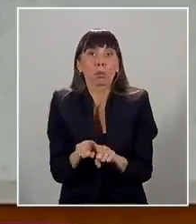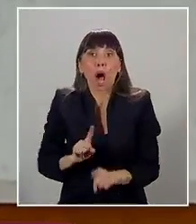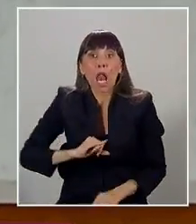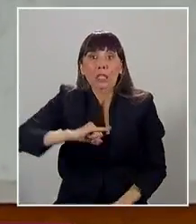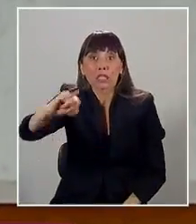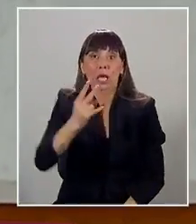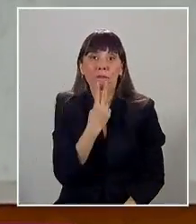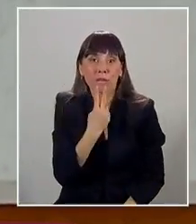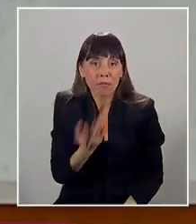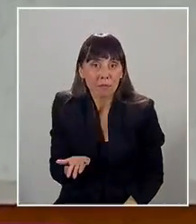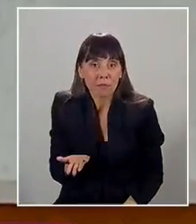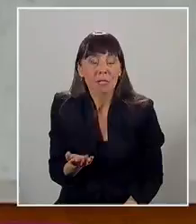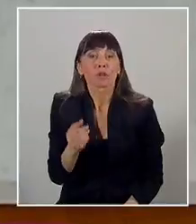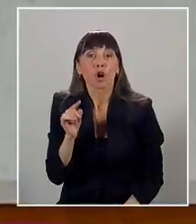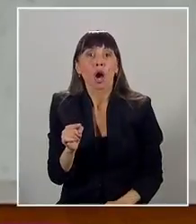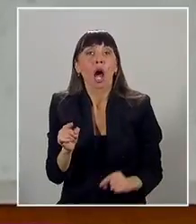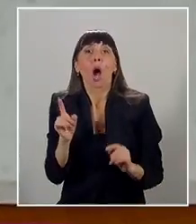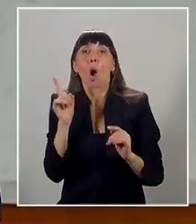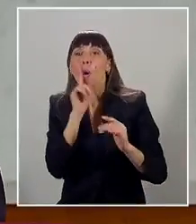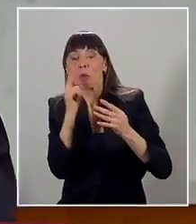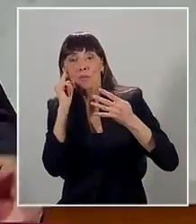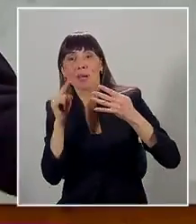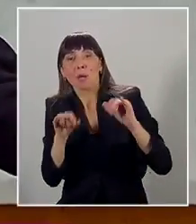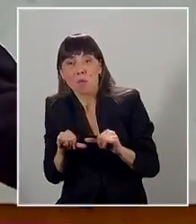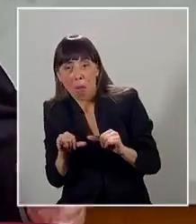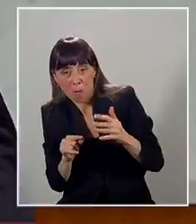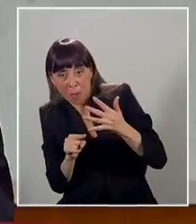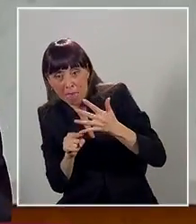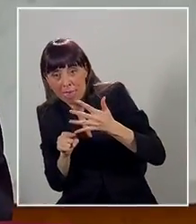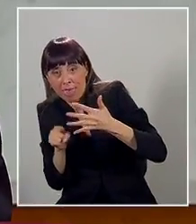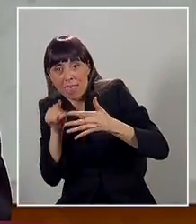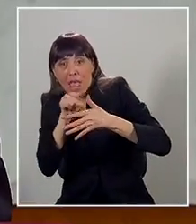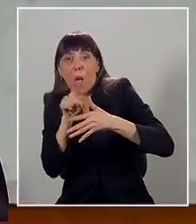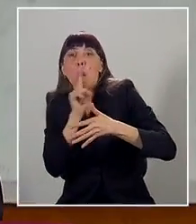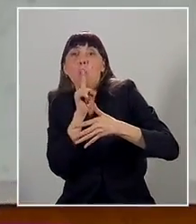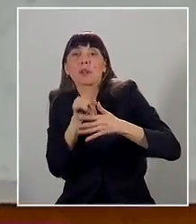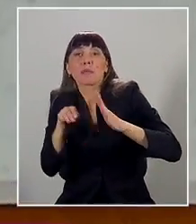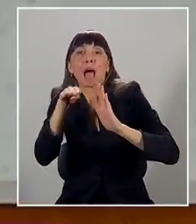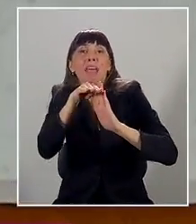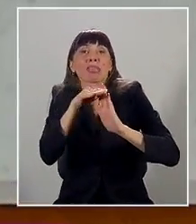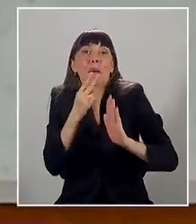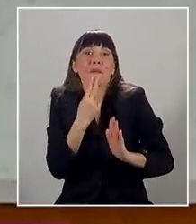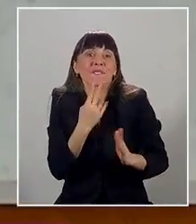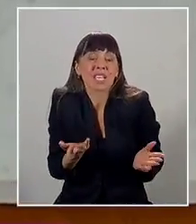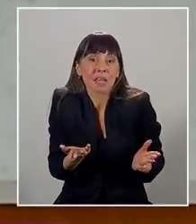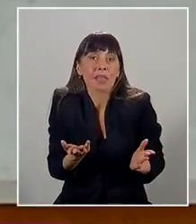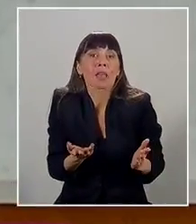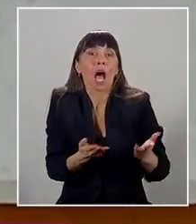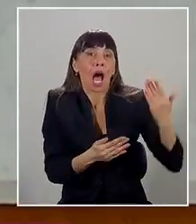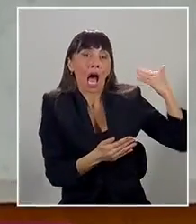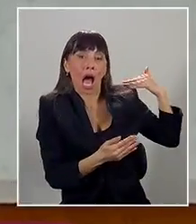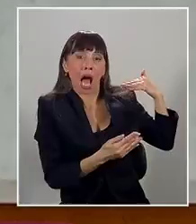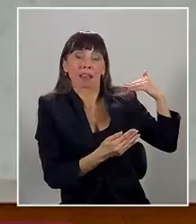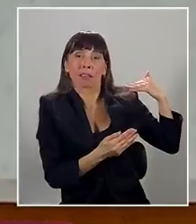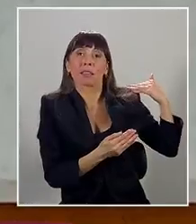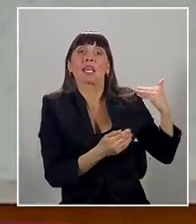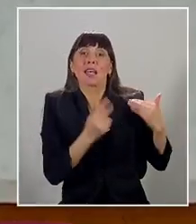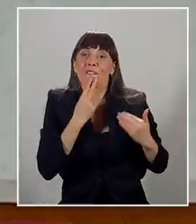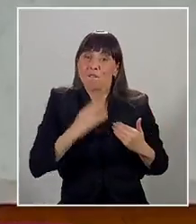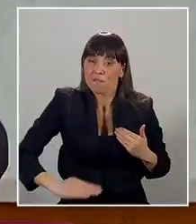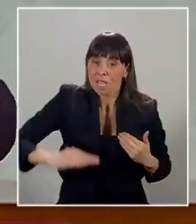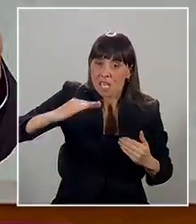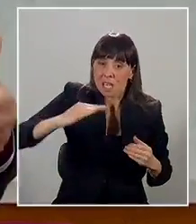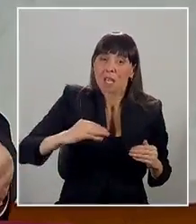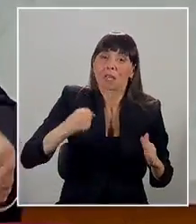y merecen en esta última etapa de sus vidas cosechar lo mucho que sembraron durante las primeras etapas de esas